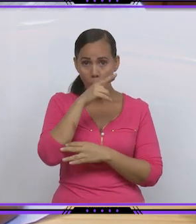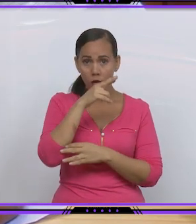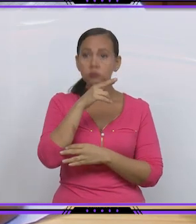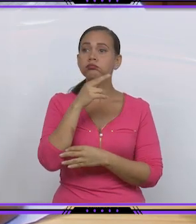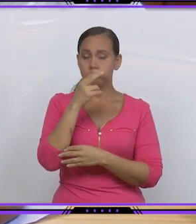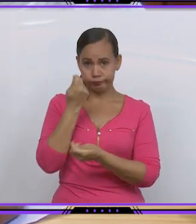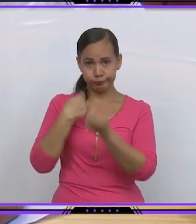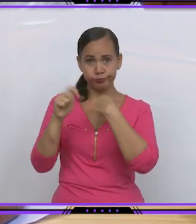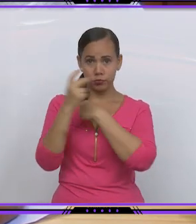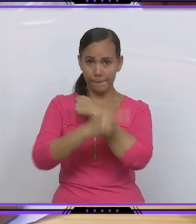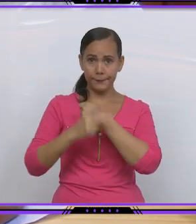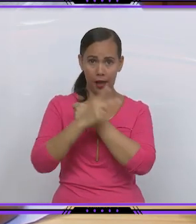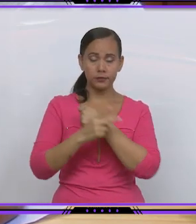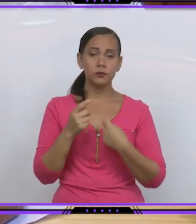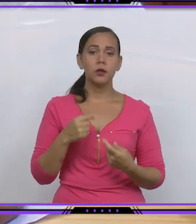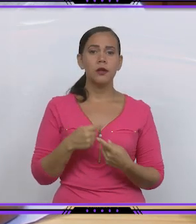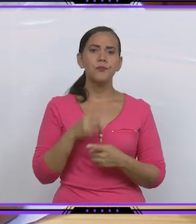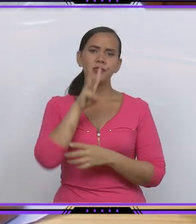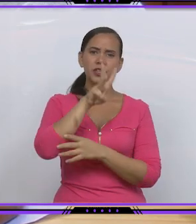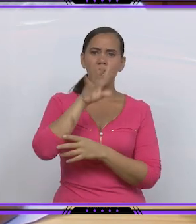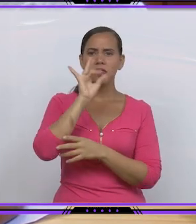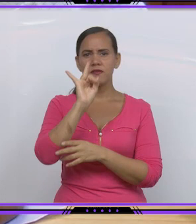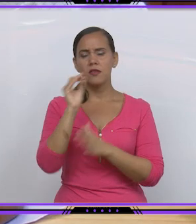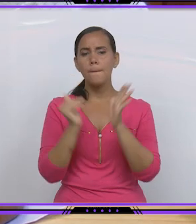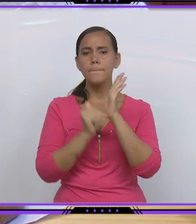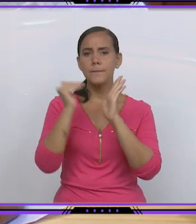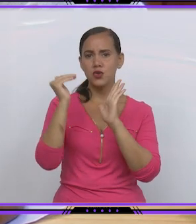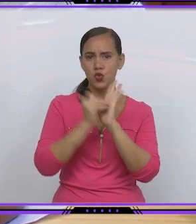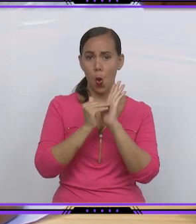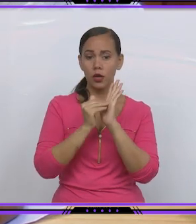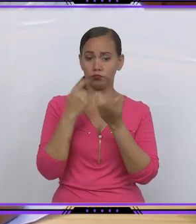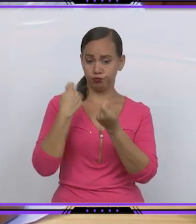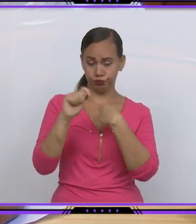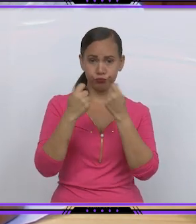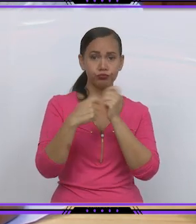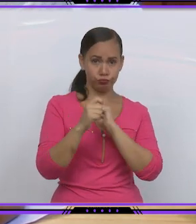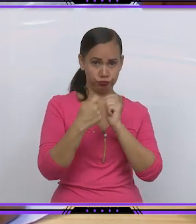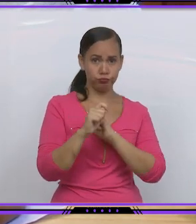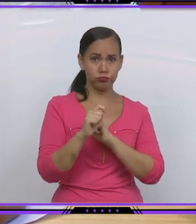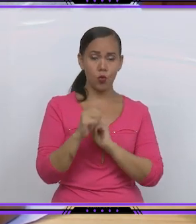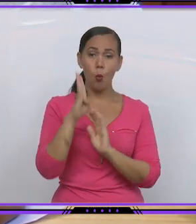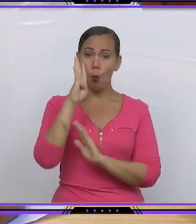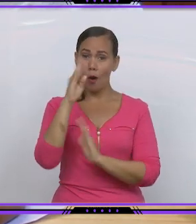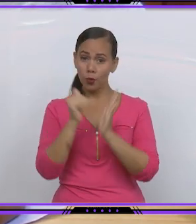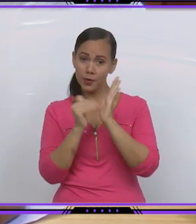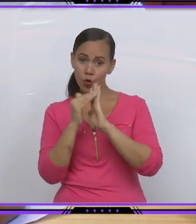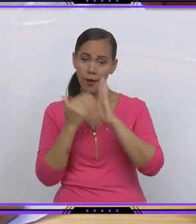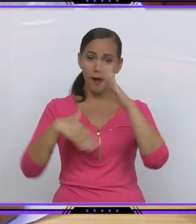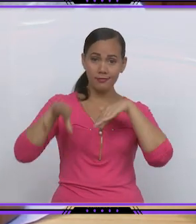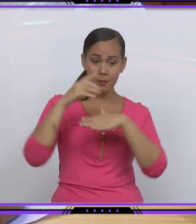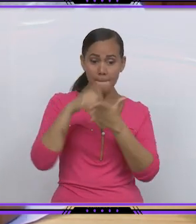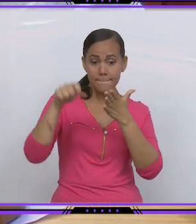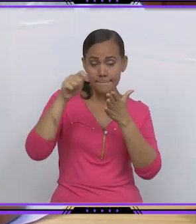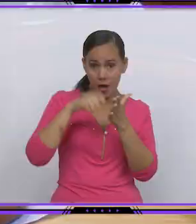logrado unos 37 millones de pesos de venta, 4 millones por encima del plan que teníamos